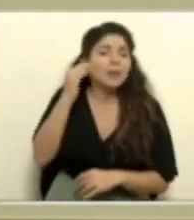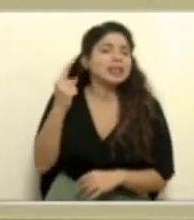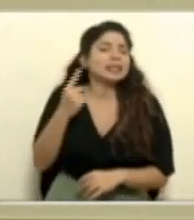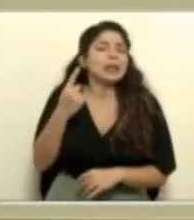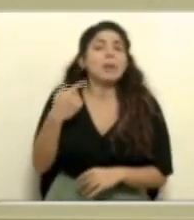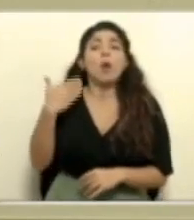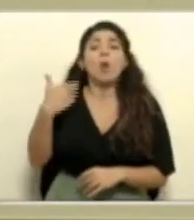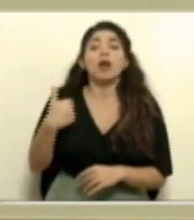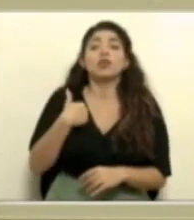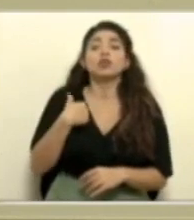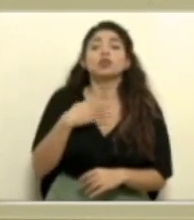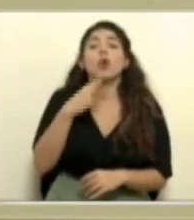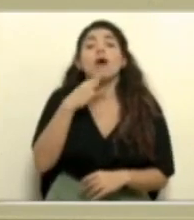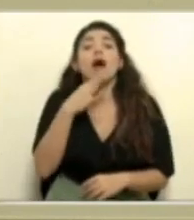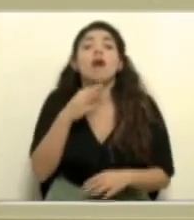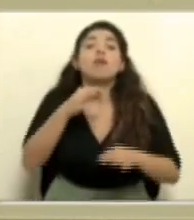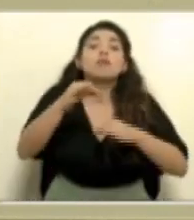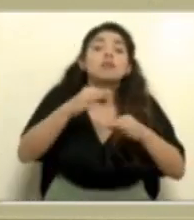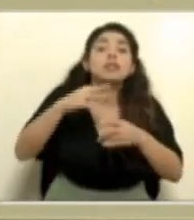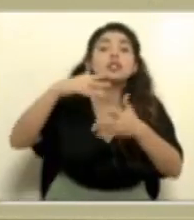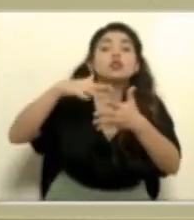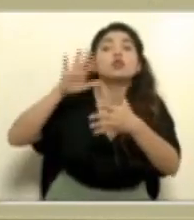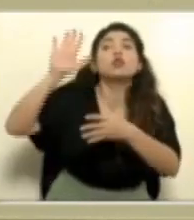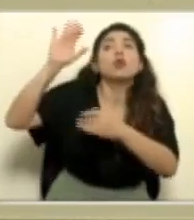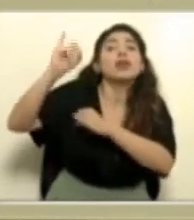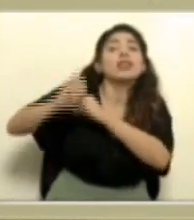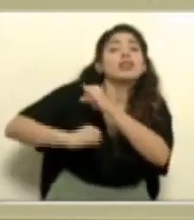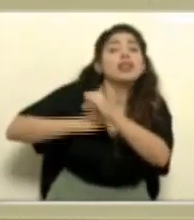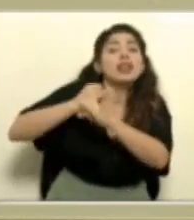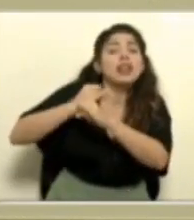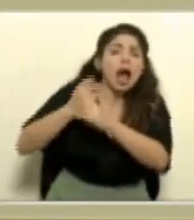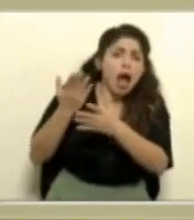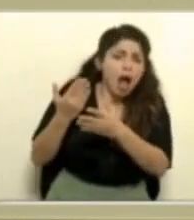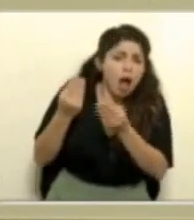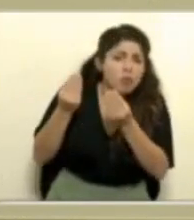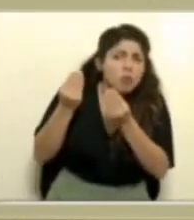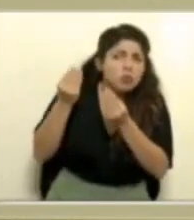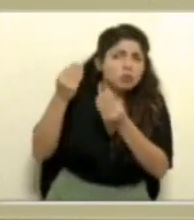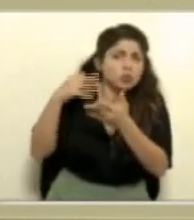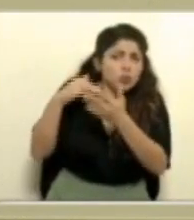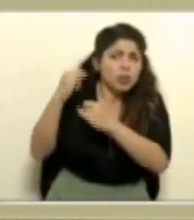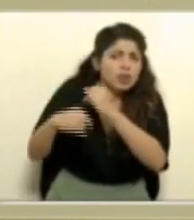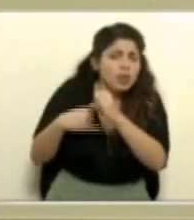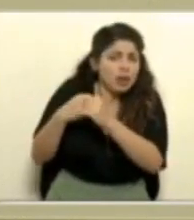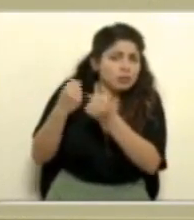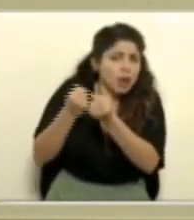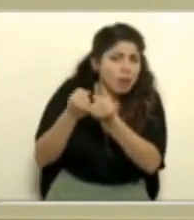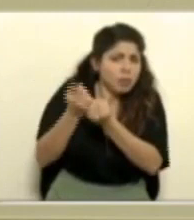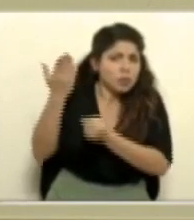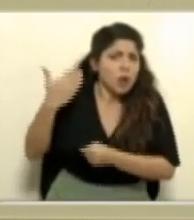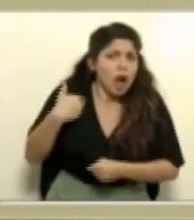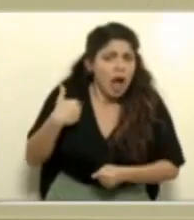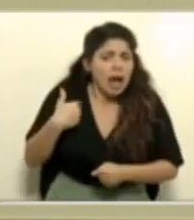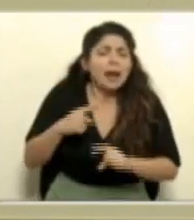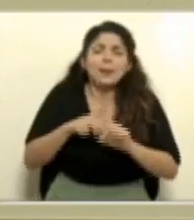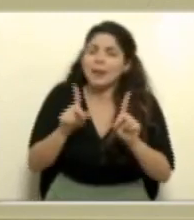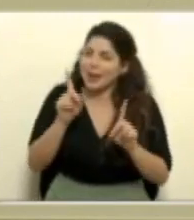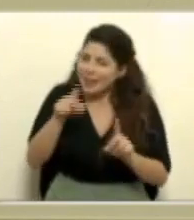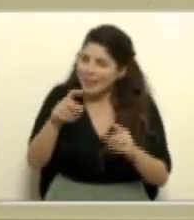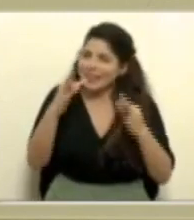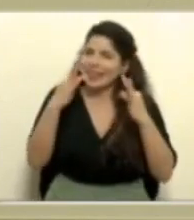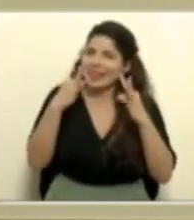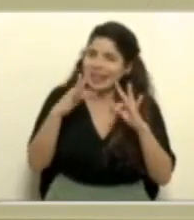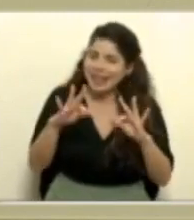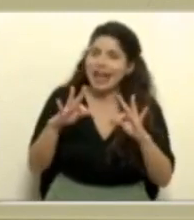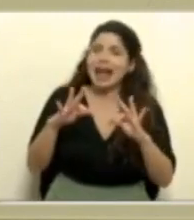cuando uno se trata de basar en estudios internacionales, que también hay muchos respaldan, al final tenemos que tratar de mantener